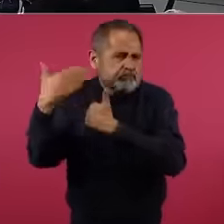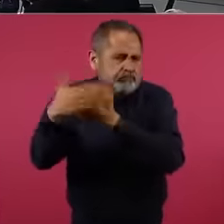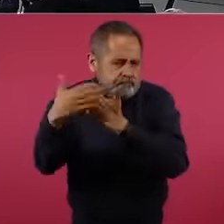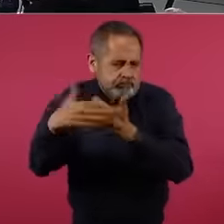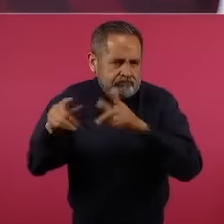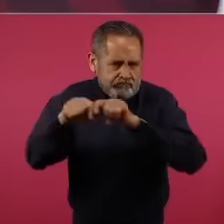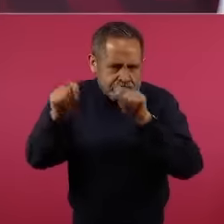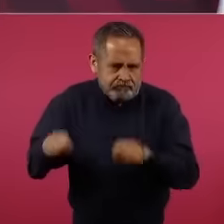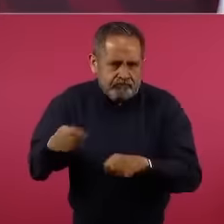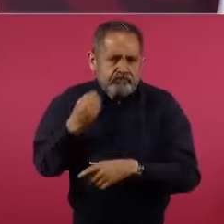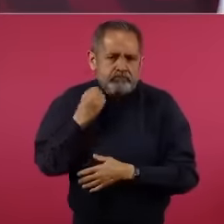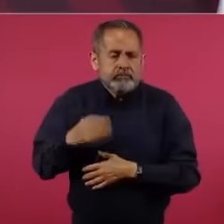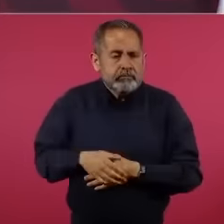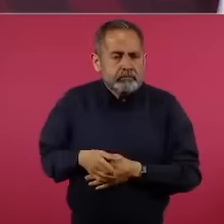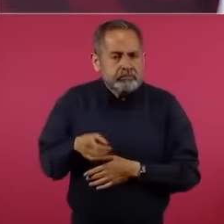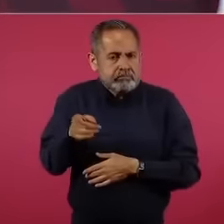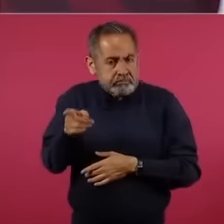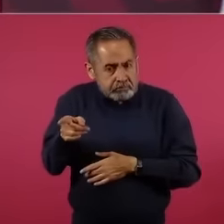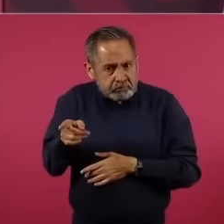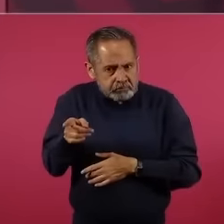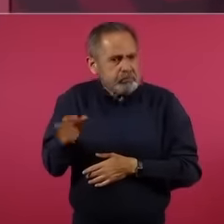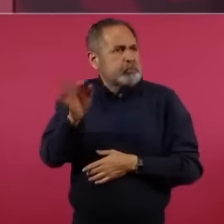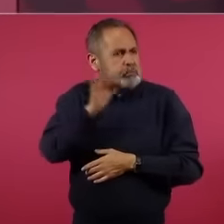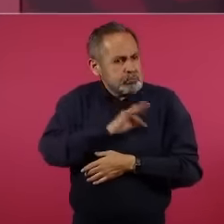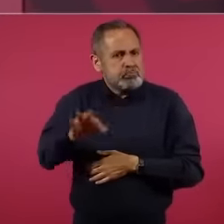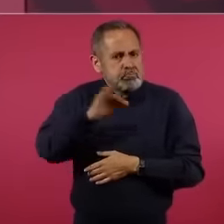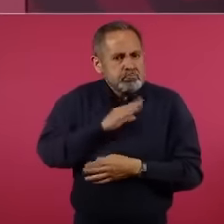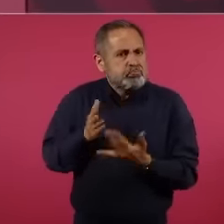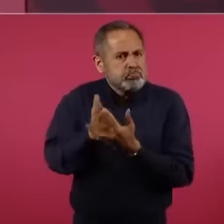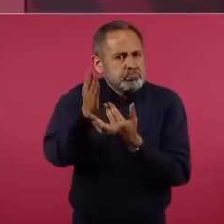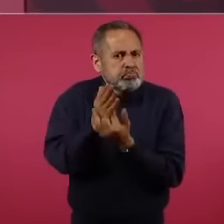Tienen posibilidad todos,